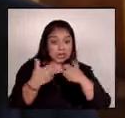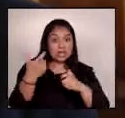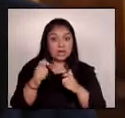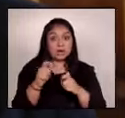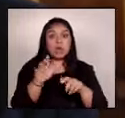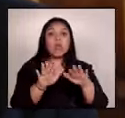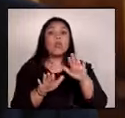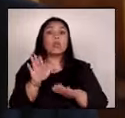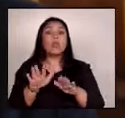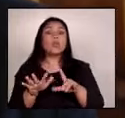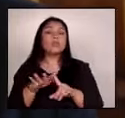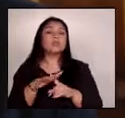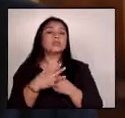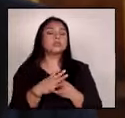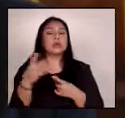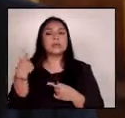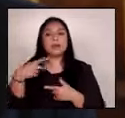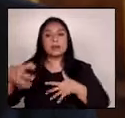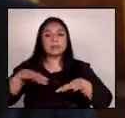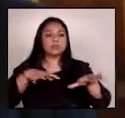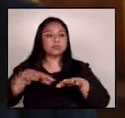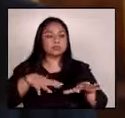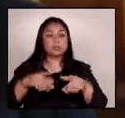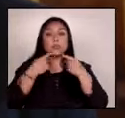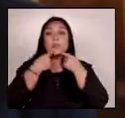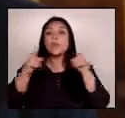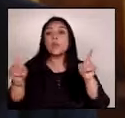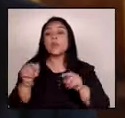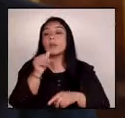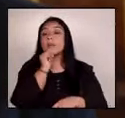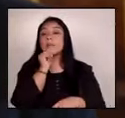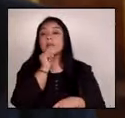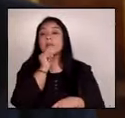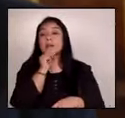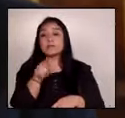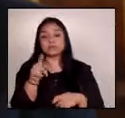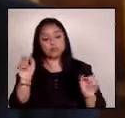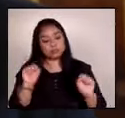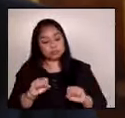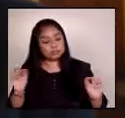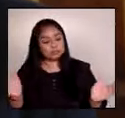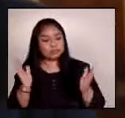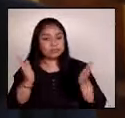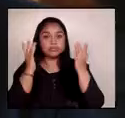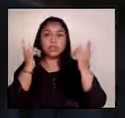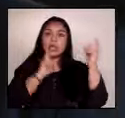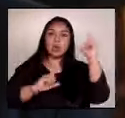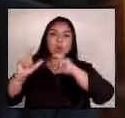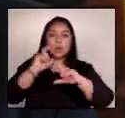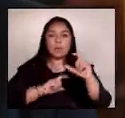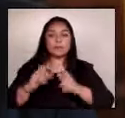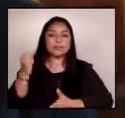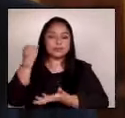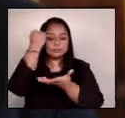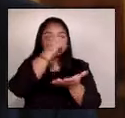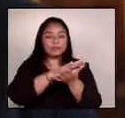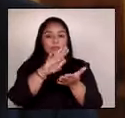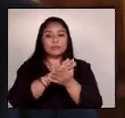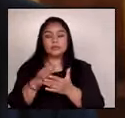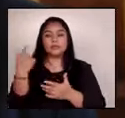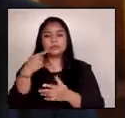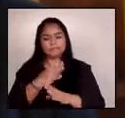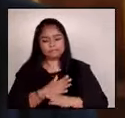los actores económicos públicos y privados hagan crecer el comercio y la inversión, así como para asegurar que las